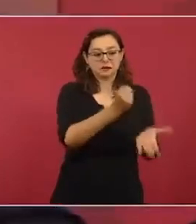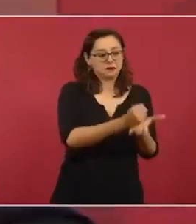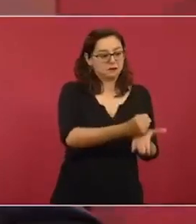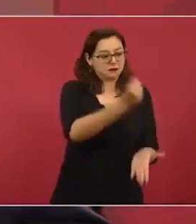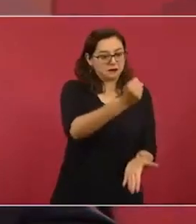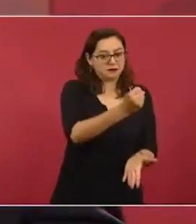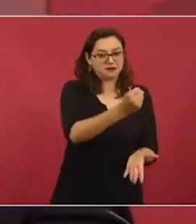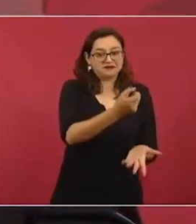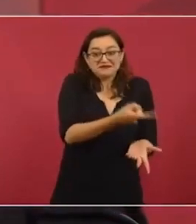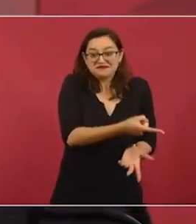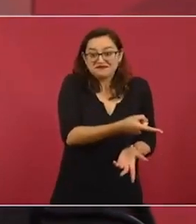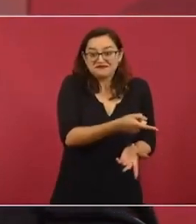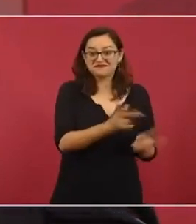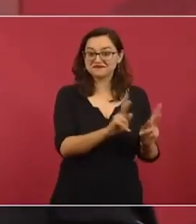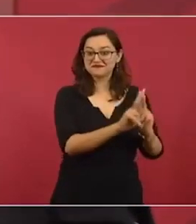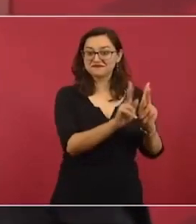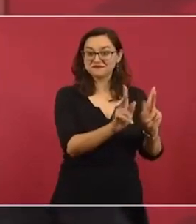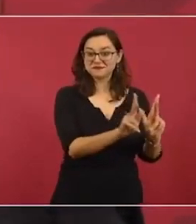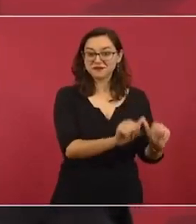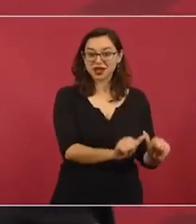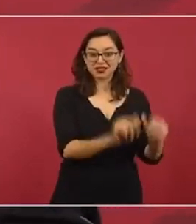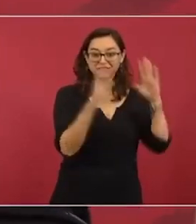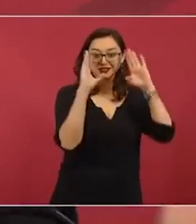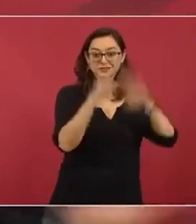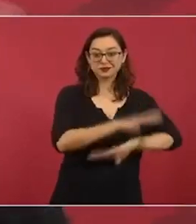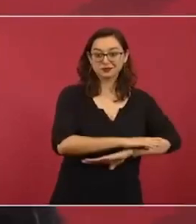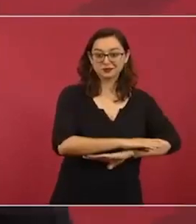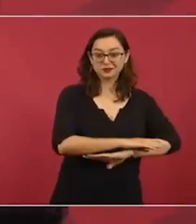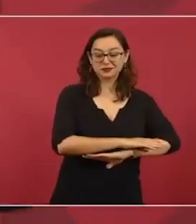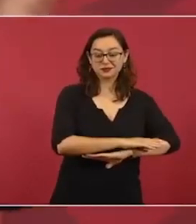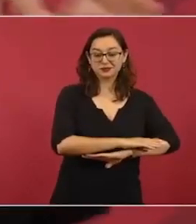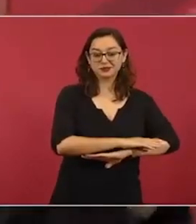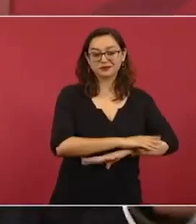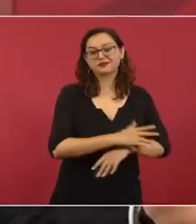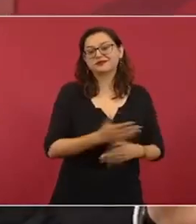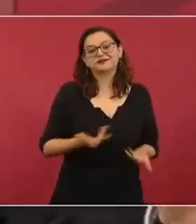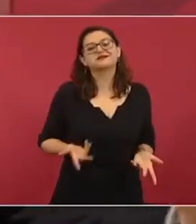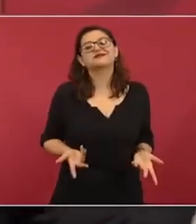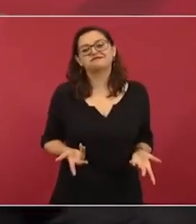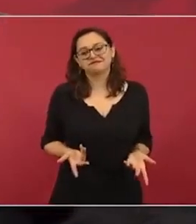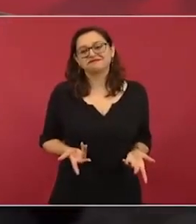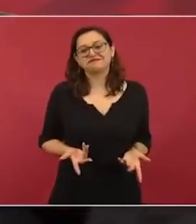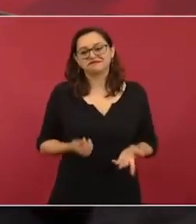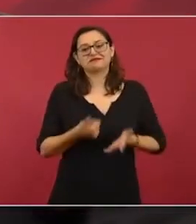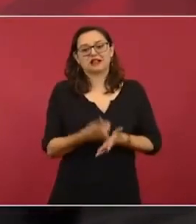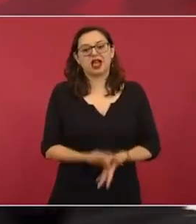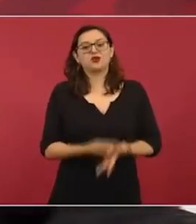seguramente va a ayudar en las relaciones.